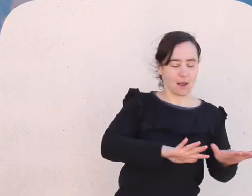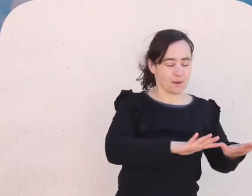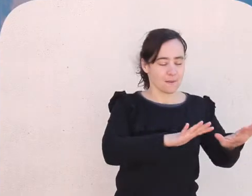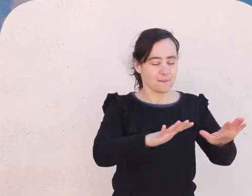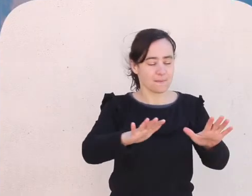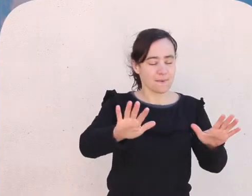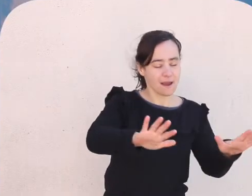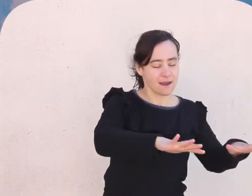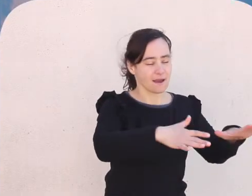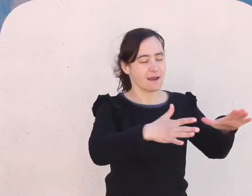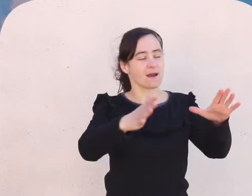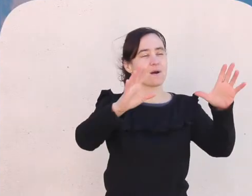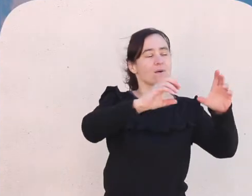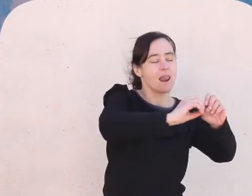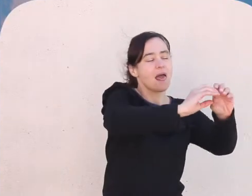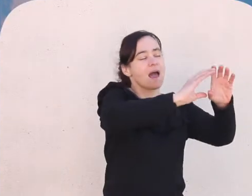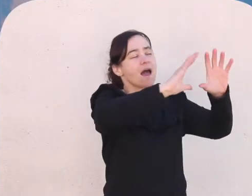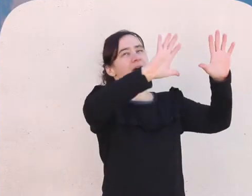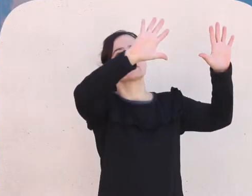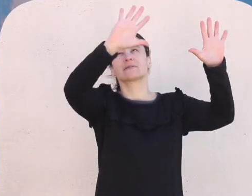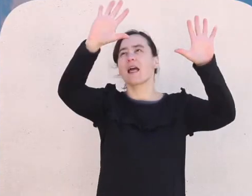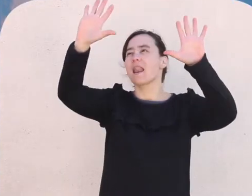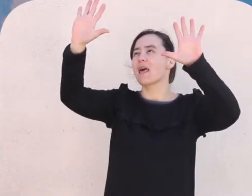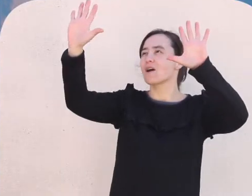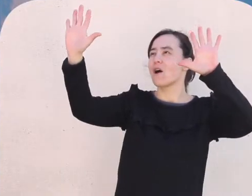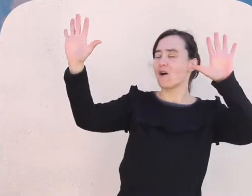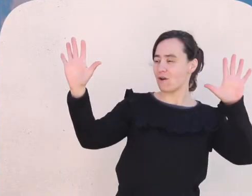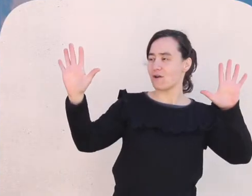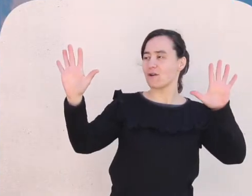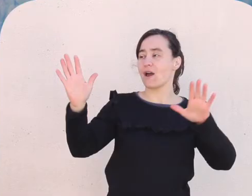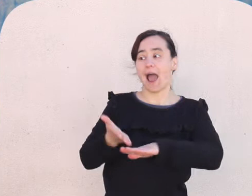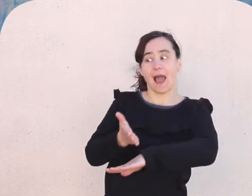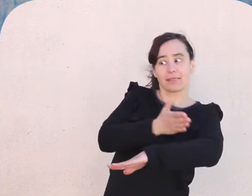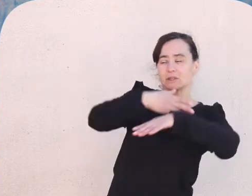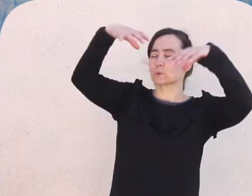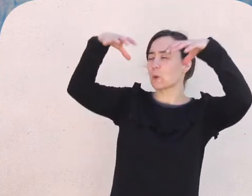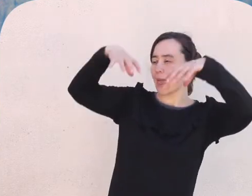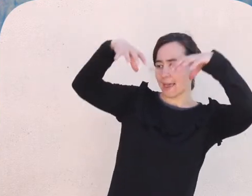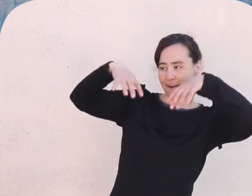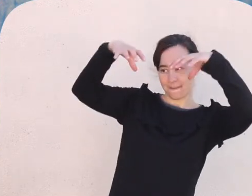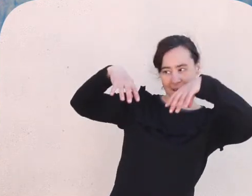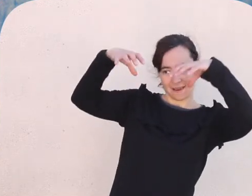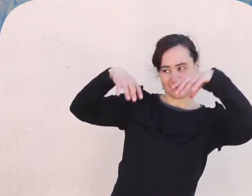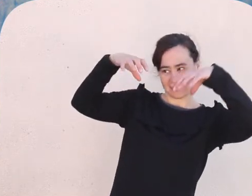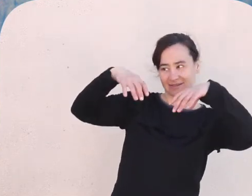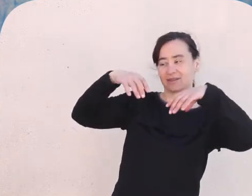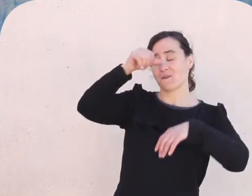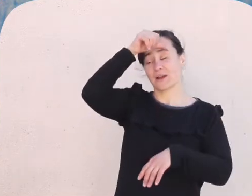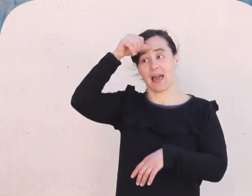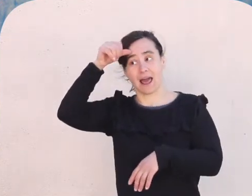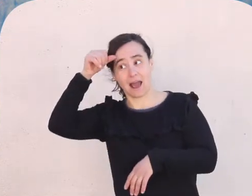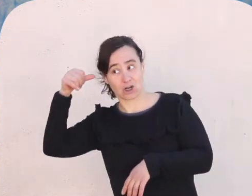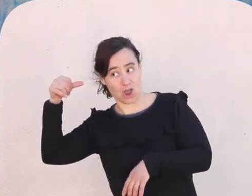No, es más clarito. Así, como el gris cielo antes de una lluvia de verano. Dijo el